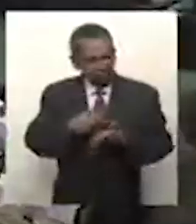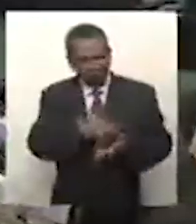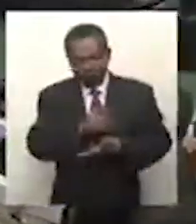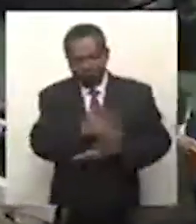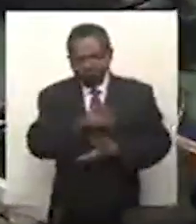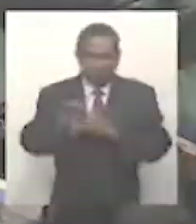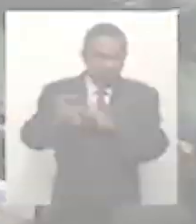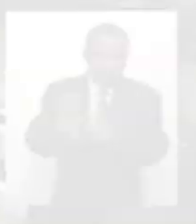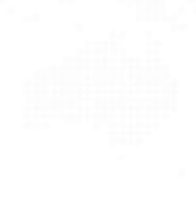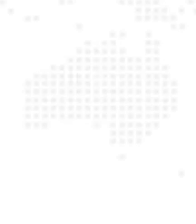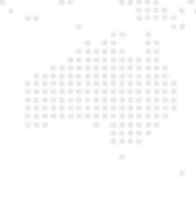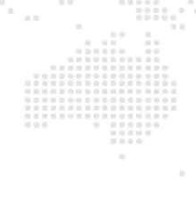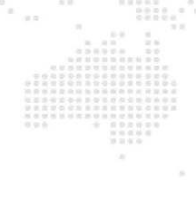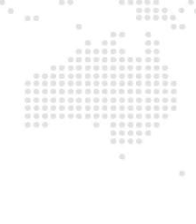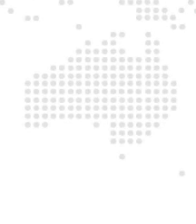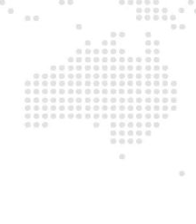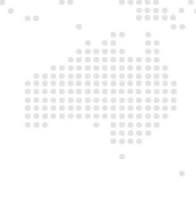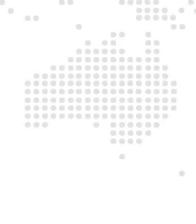vencer.